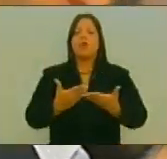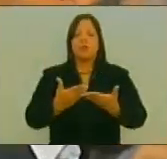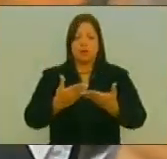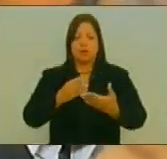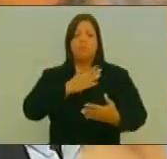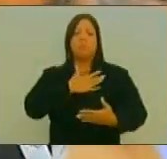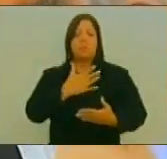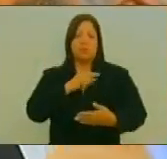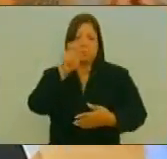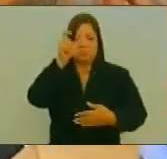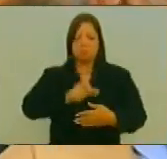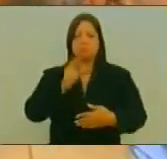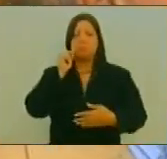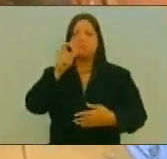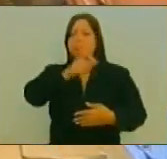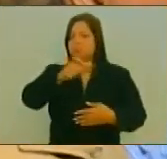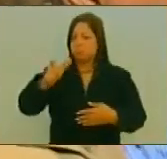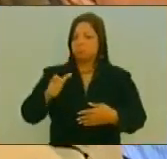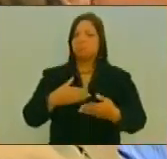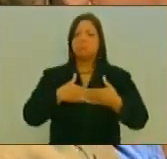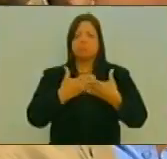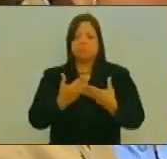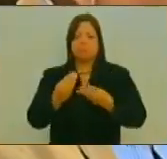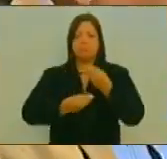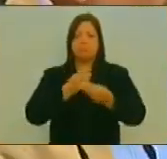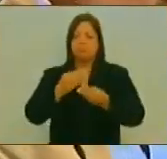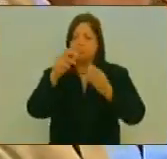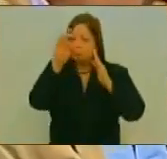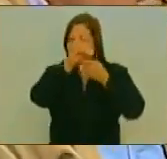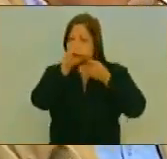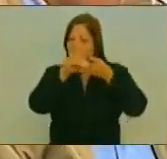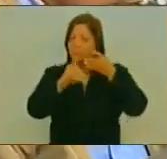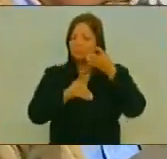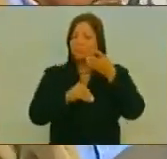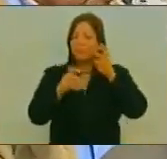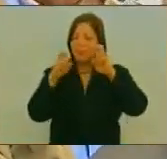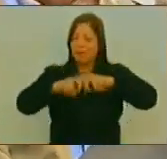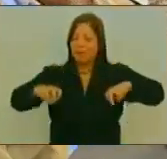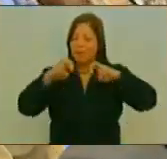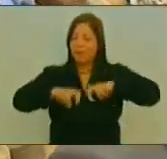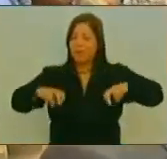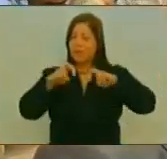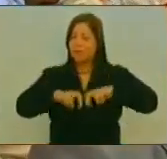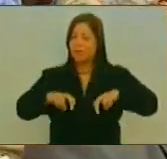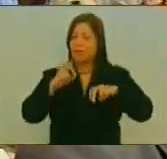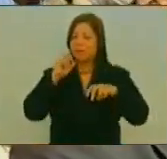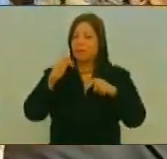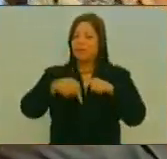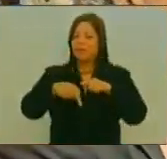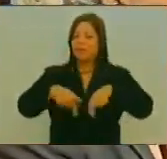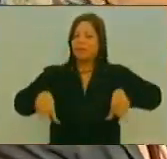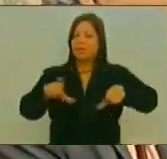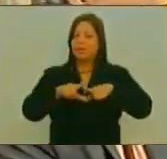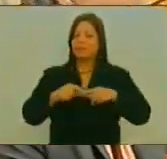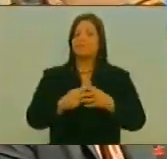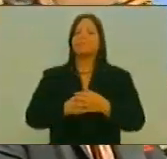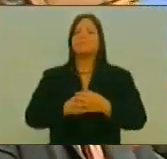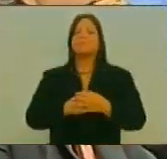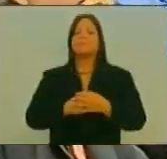voluntad De las correspondientes Pesquisas Que vienen llevando a cabo Desde este órgano